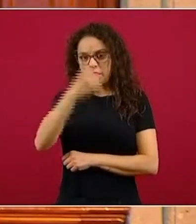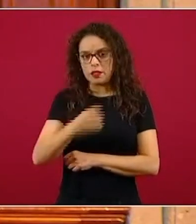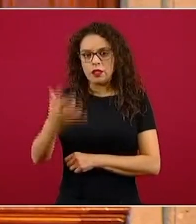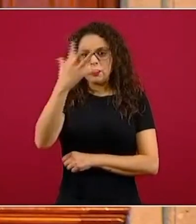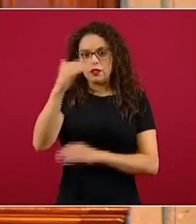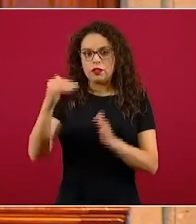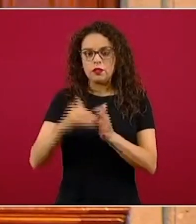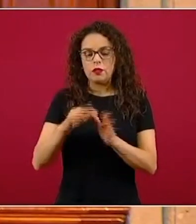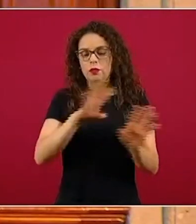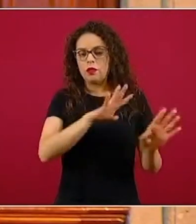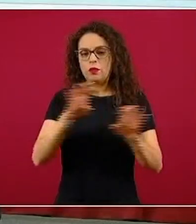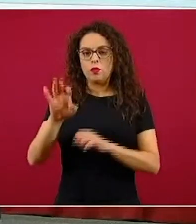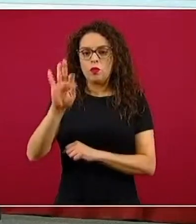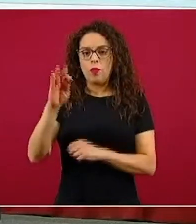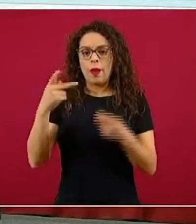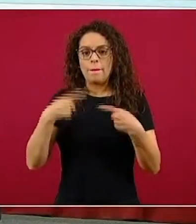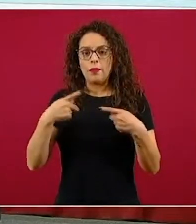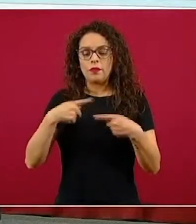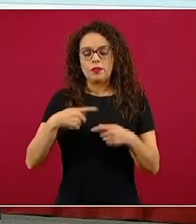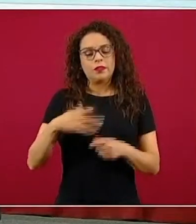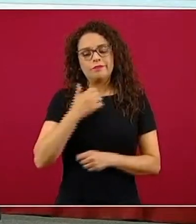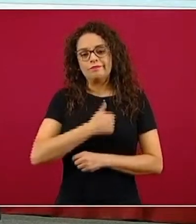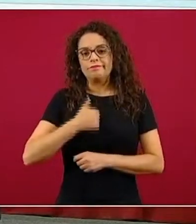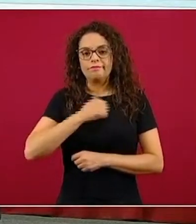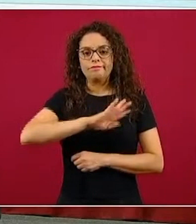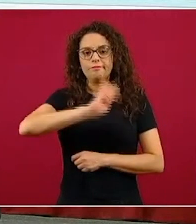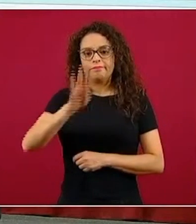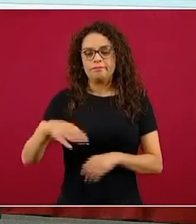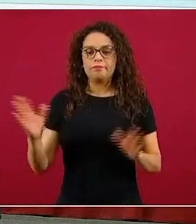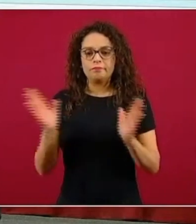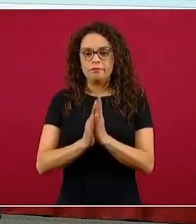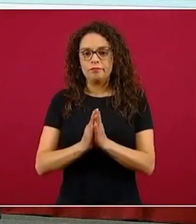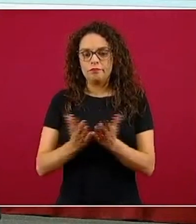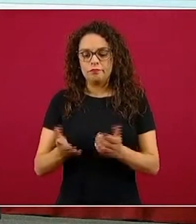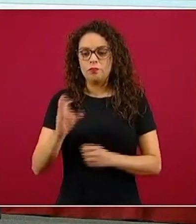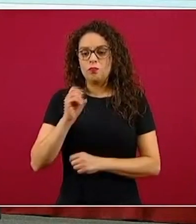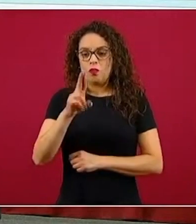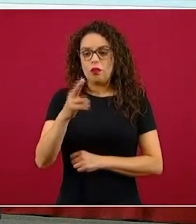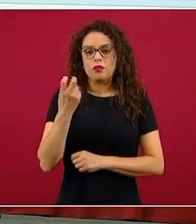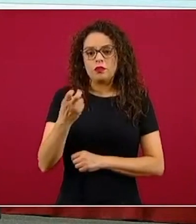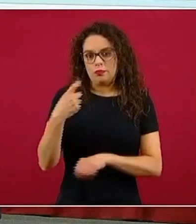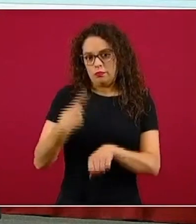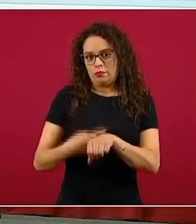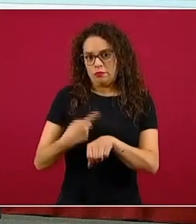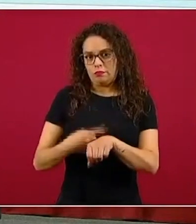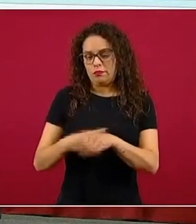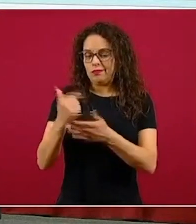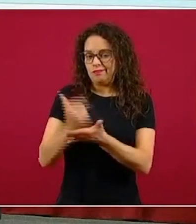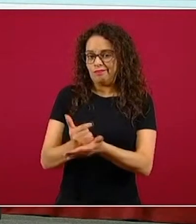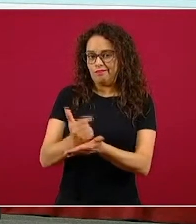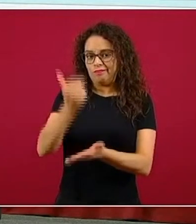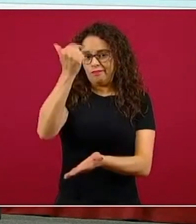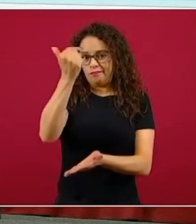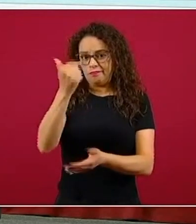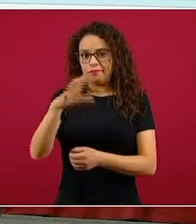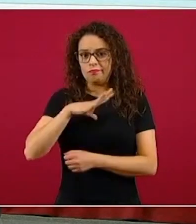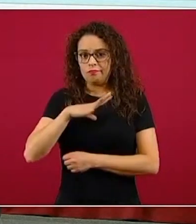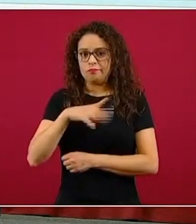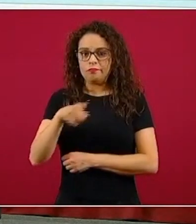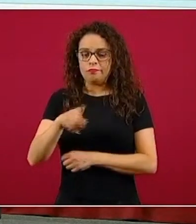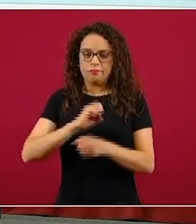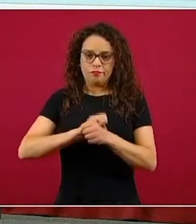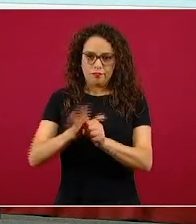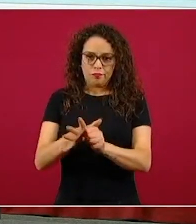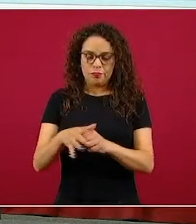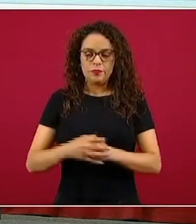940 lamentables defunciones que hasta el momento han ocurrido a consecuencia de las complicaciones que produce esta